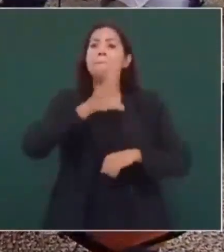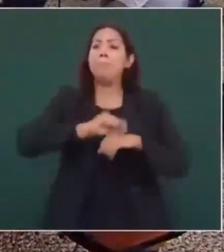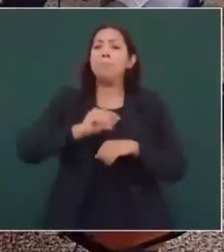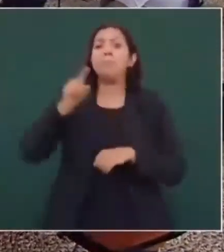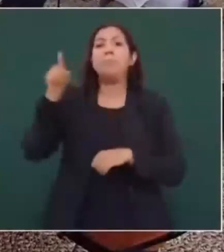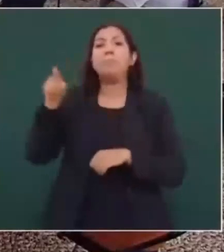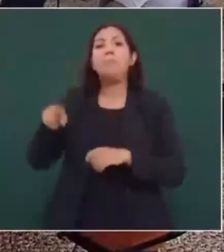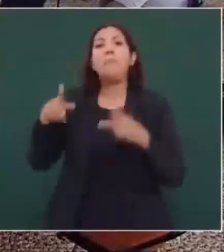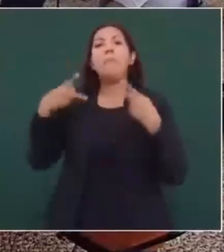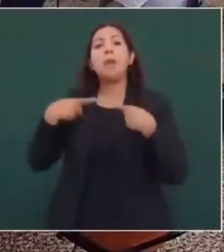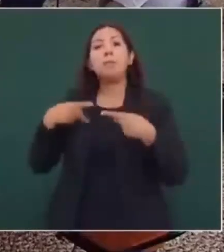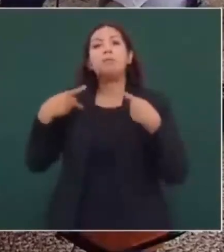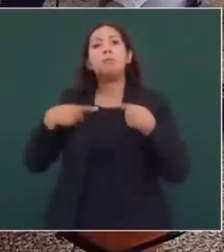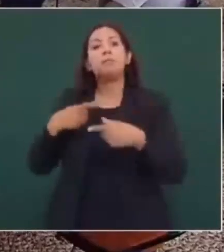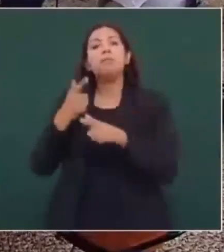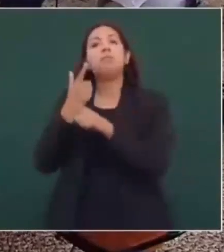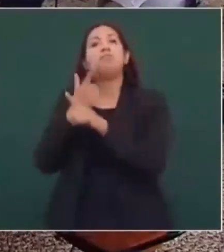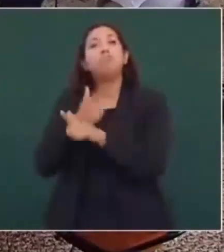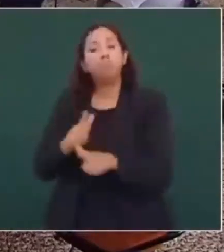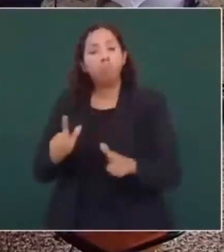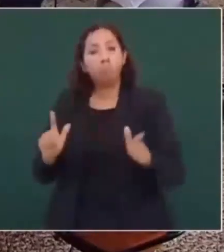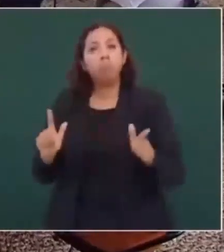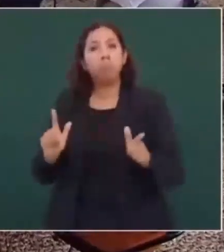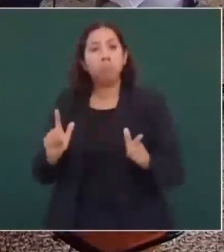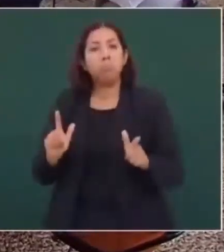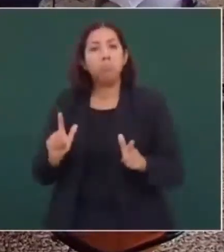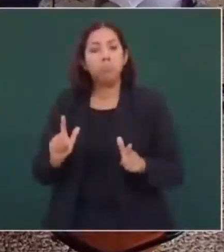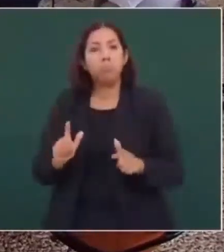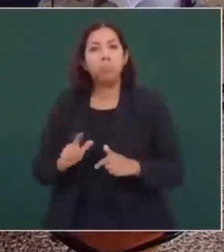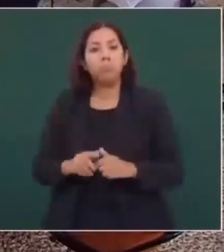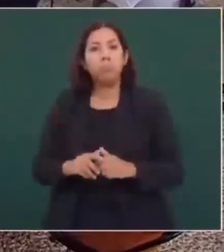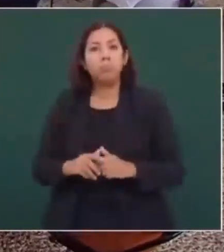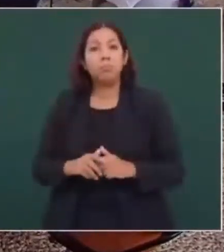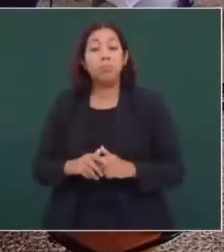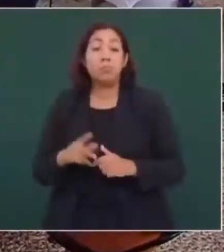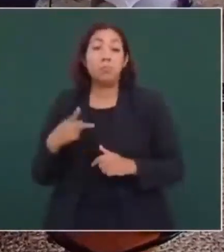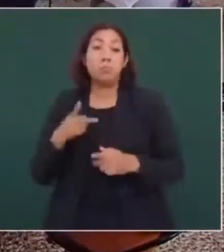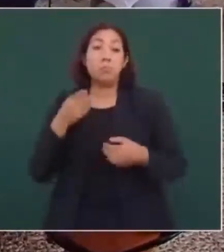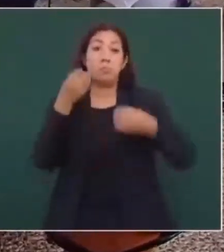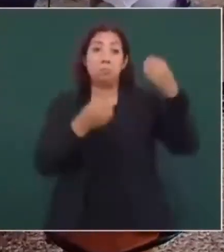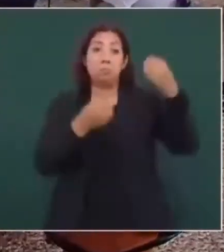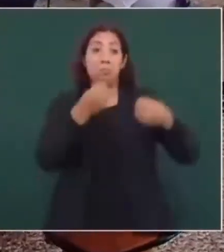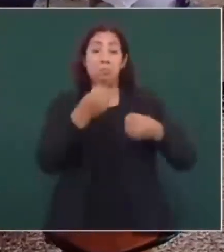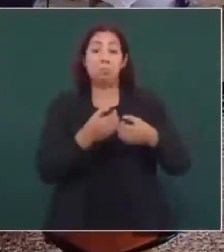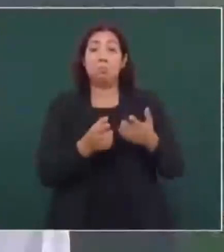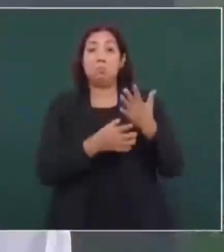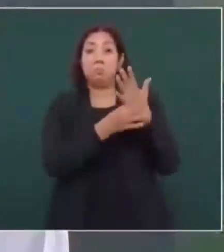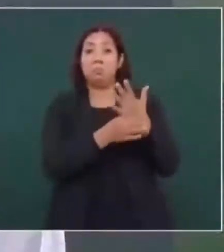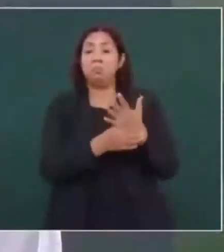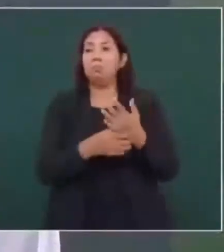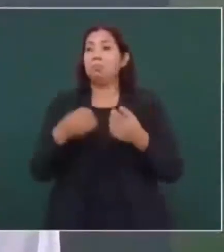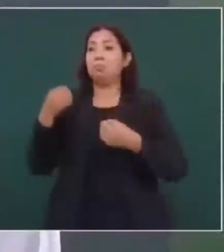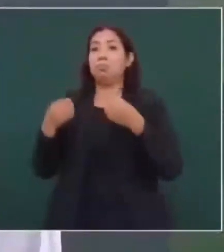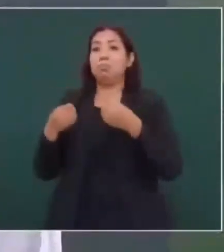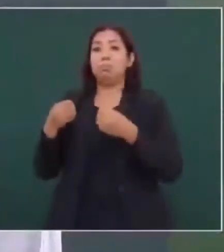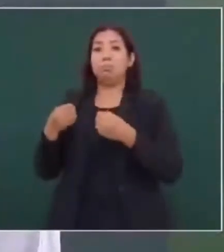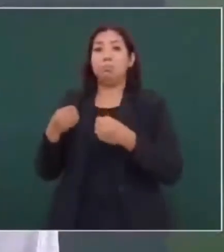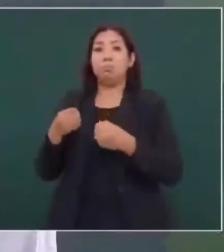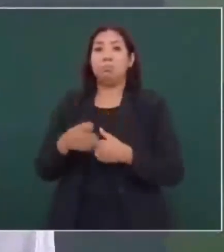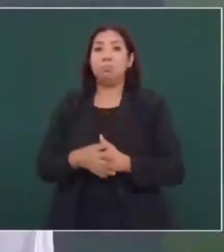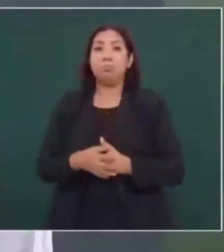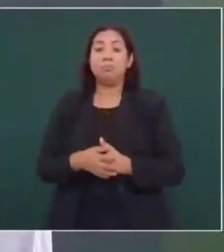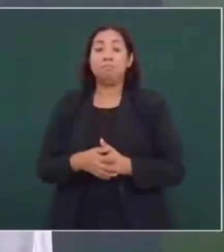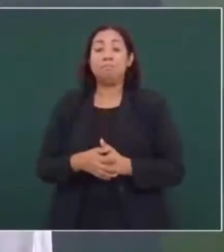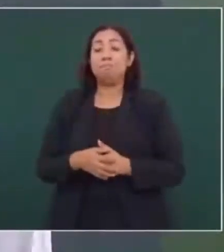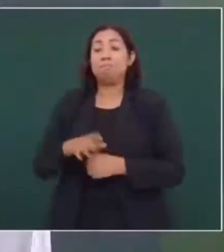negaron la amnistía. Aprovechamos para mandarle a decir a